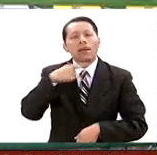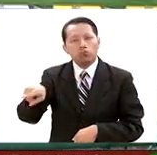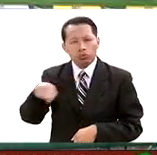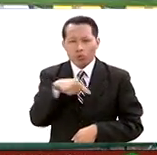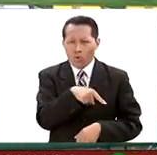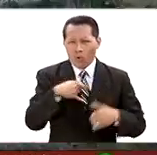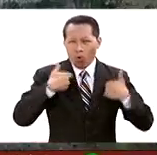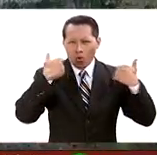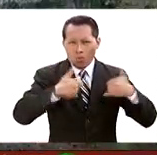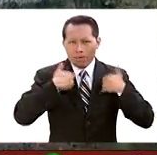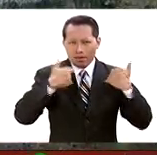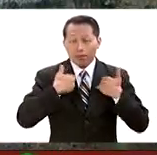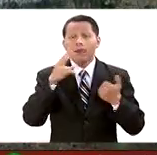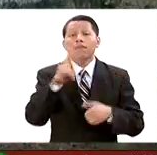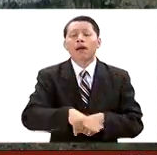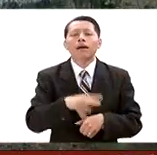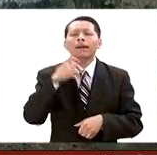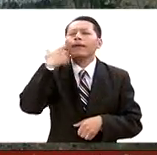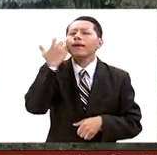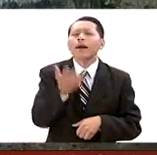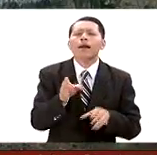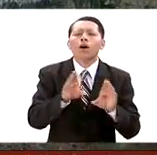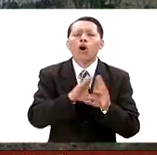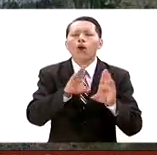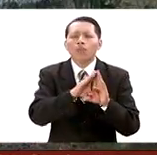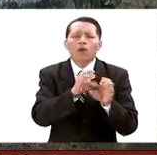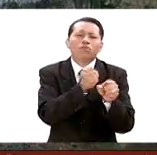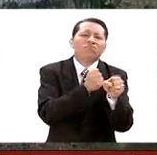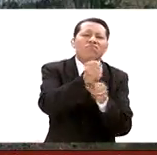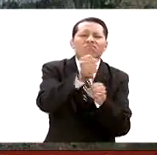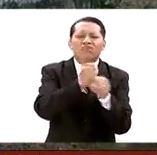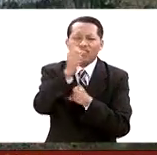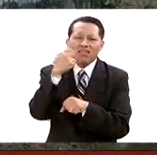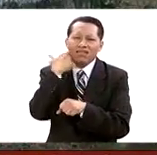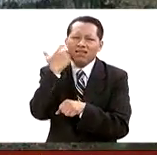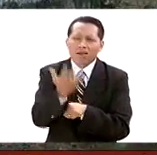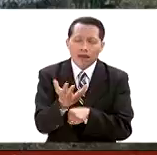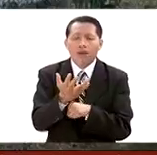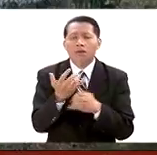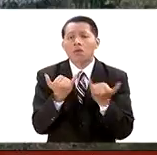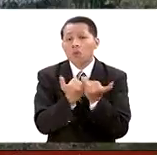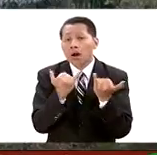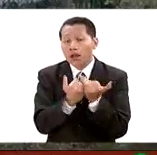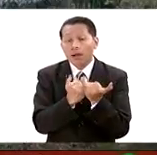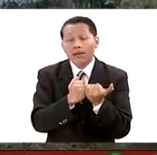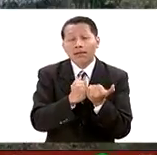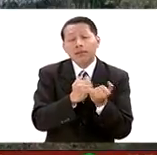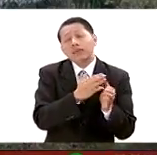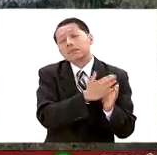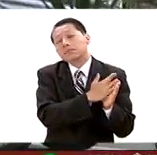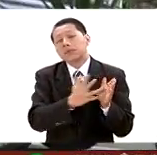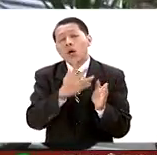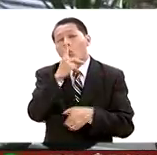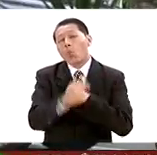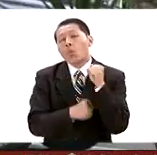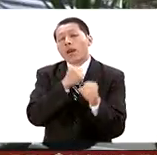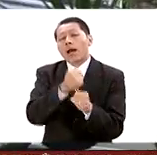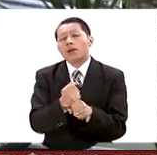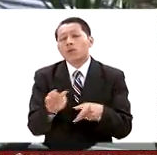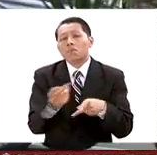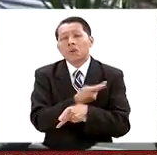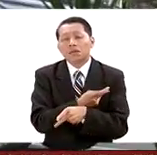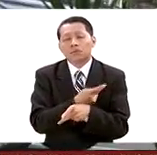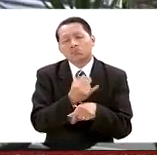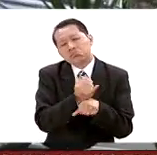este joven había hecho comentarios de intentos de agredir a personas, fue investigado, un año después, después de que no encontraron ninguna